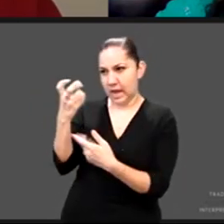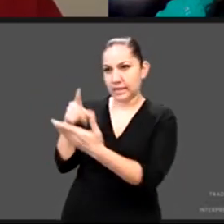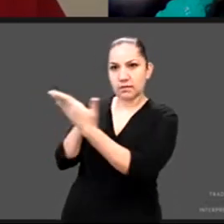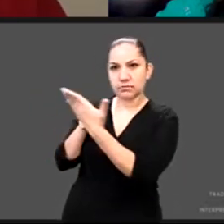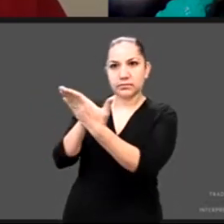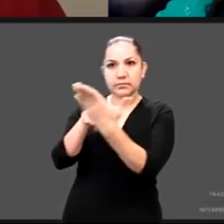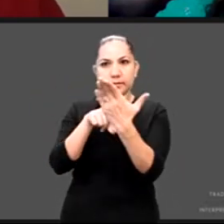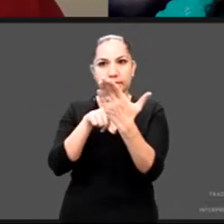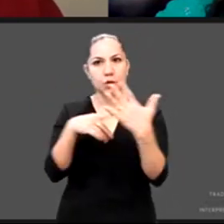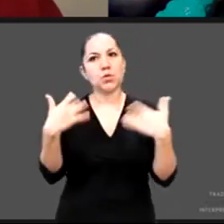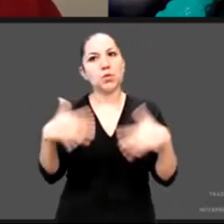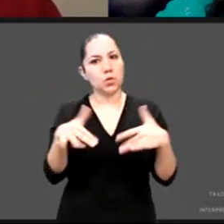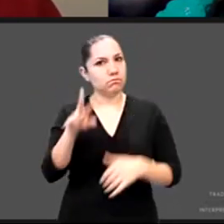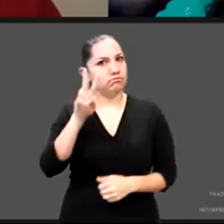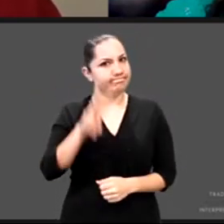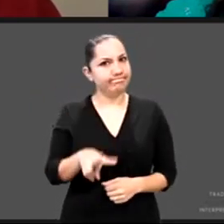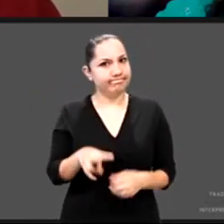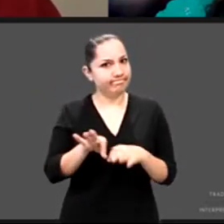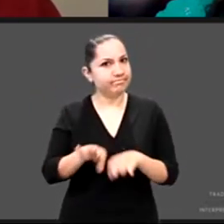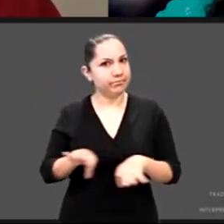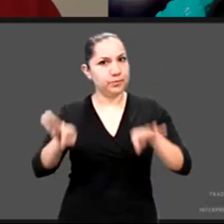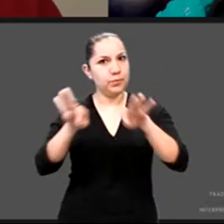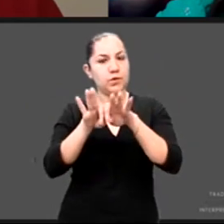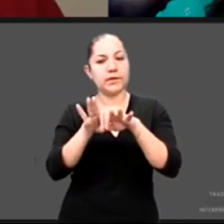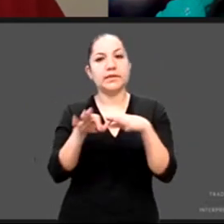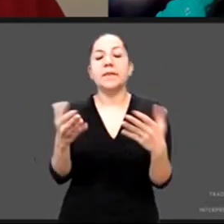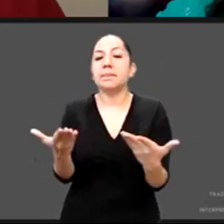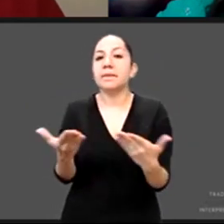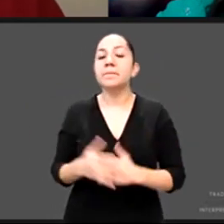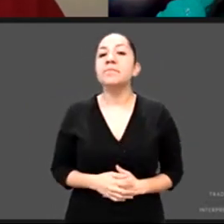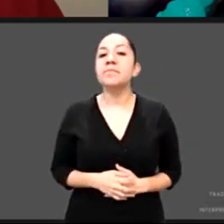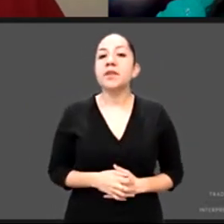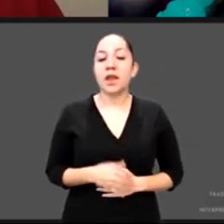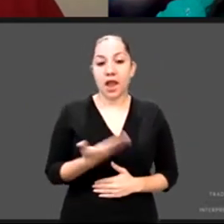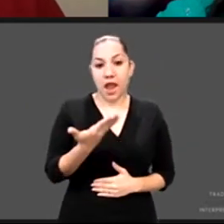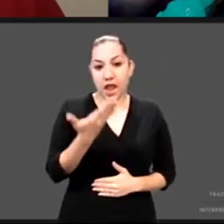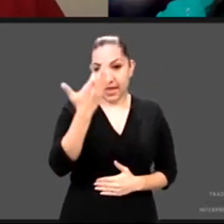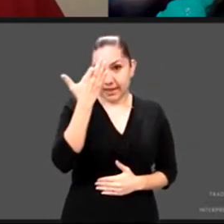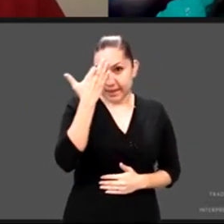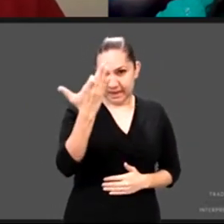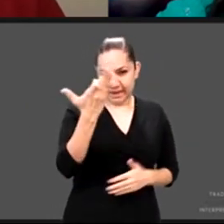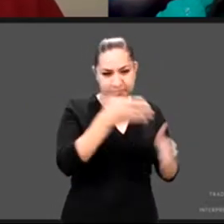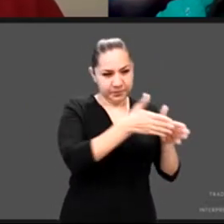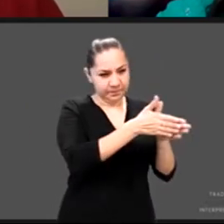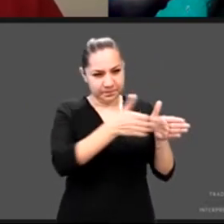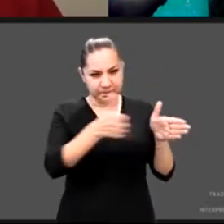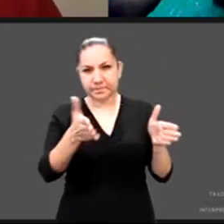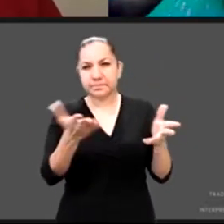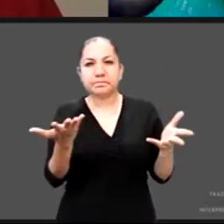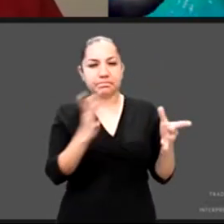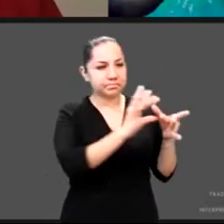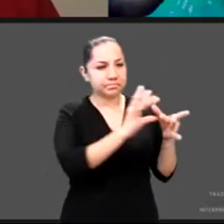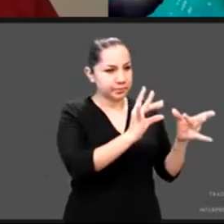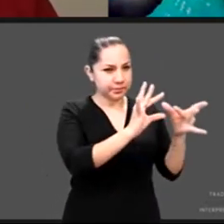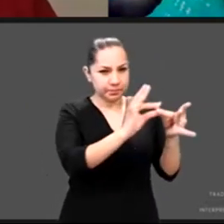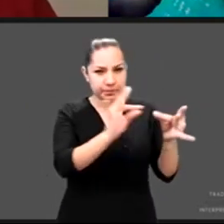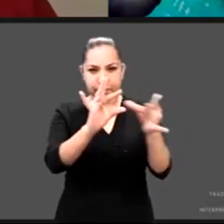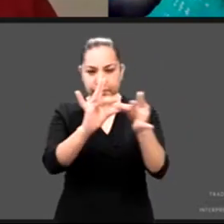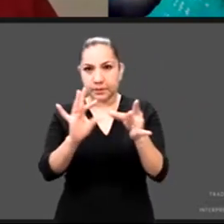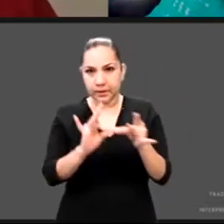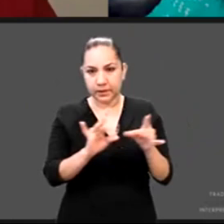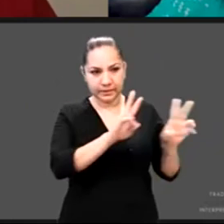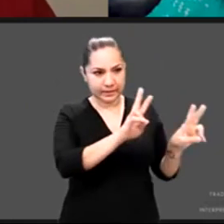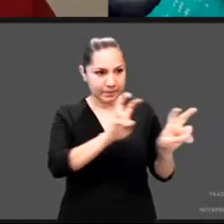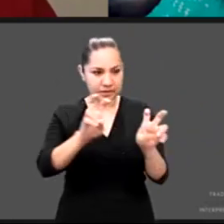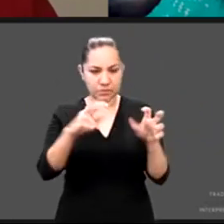es difícil resaltar la importancia de los aspectos que han mencionado porque creo que todos son